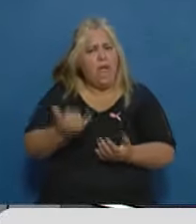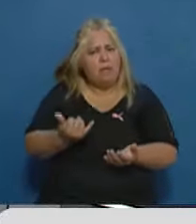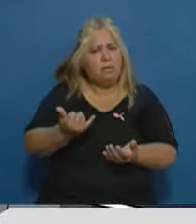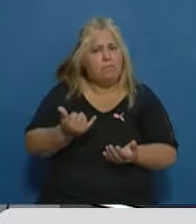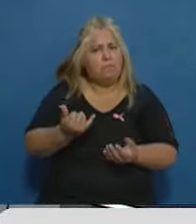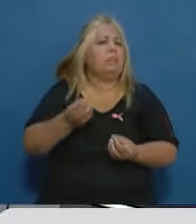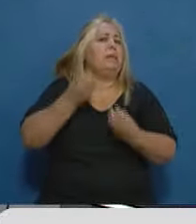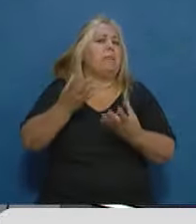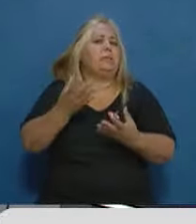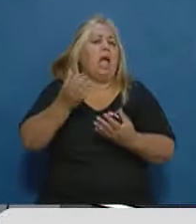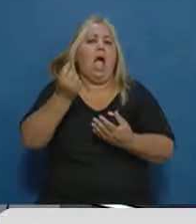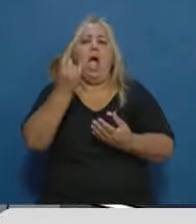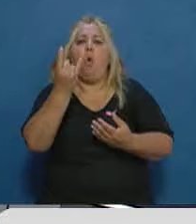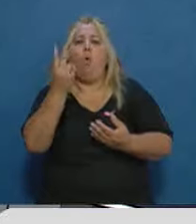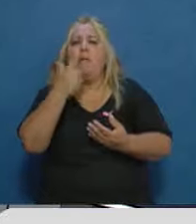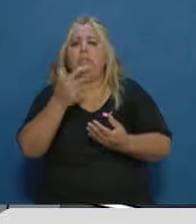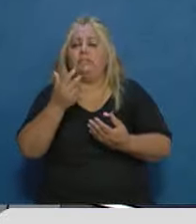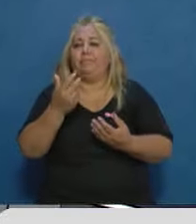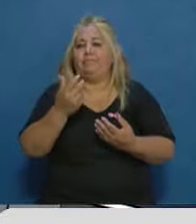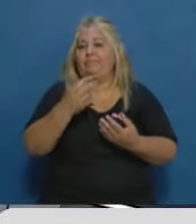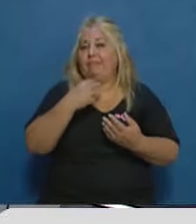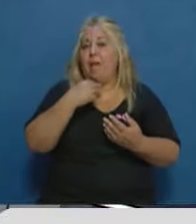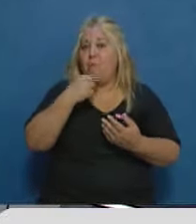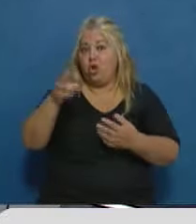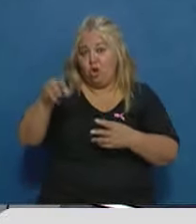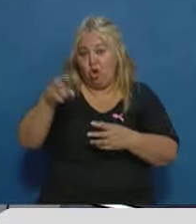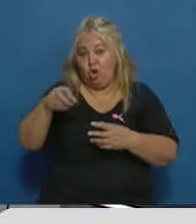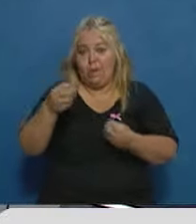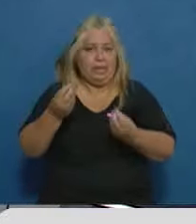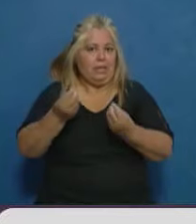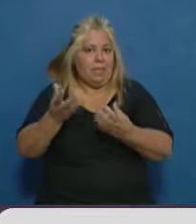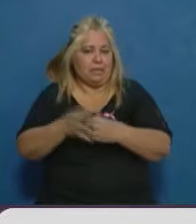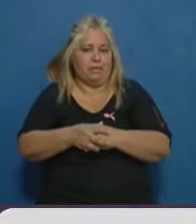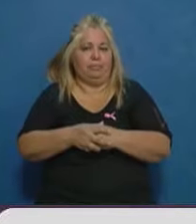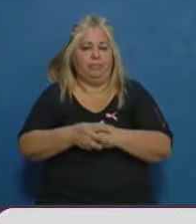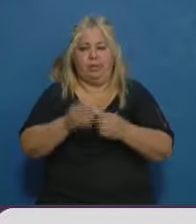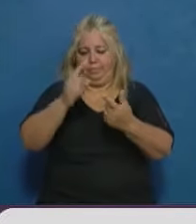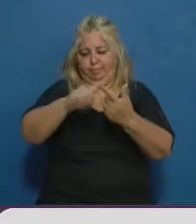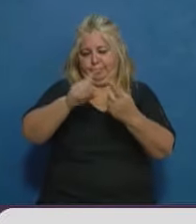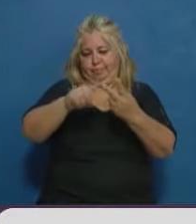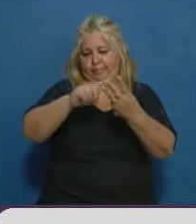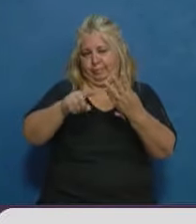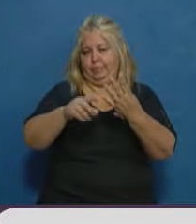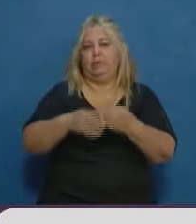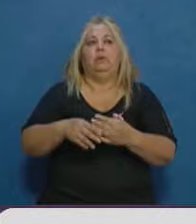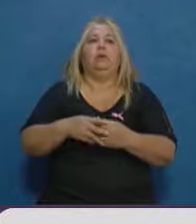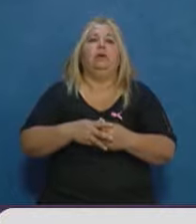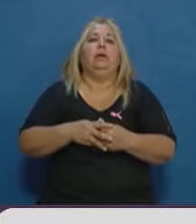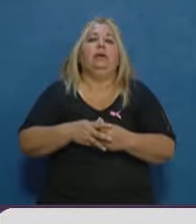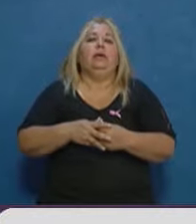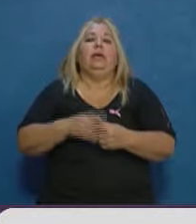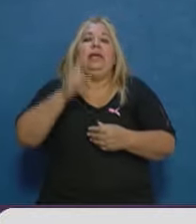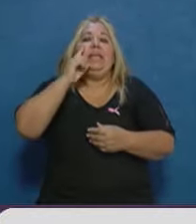entendido, hay novedades de último momento, le diría. Vamos por parte. Arranquemos por el ingreso familiar de emergencia. No está definido.